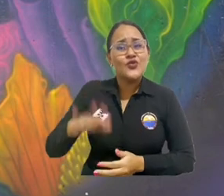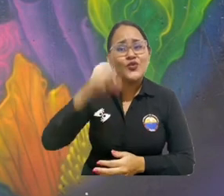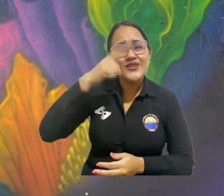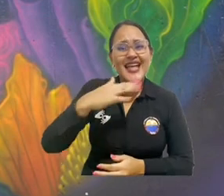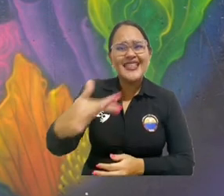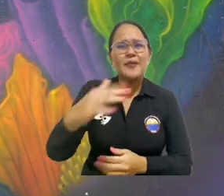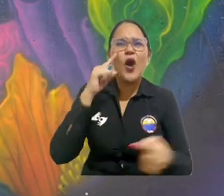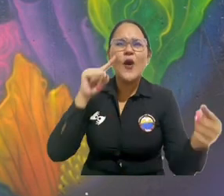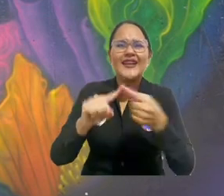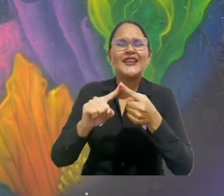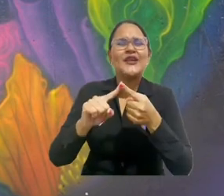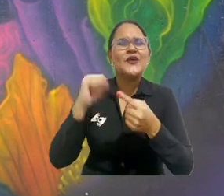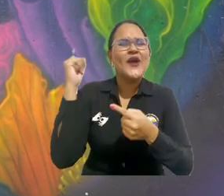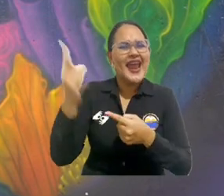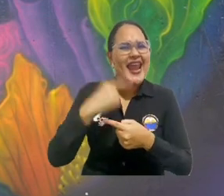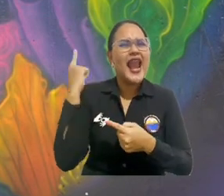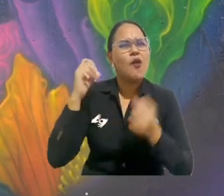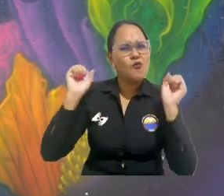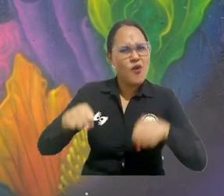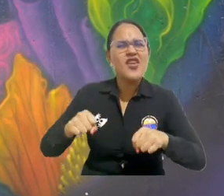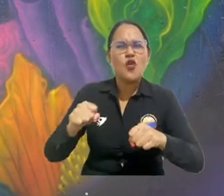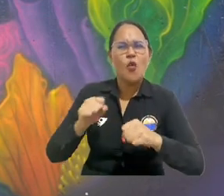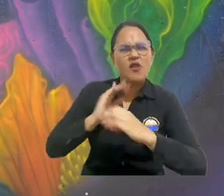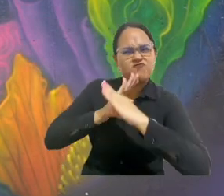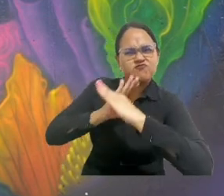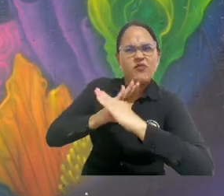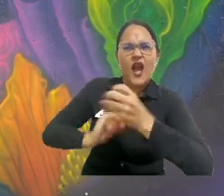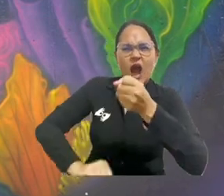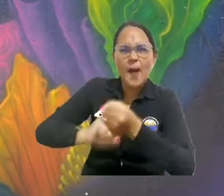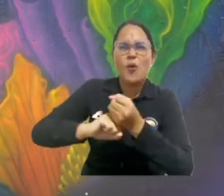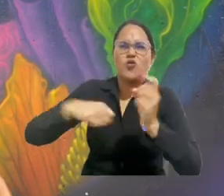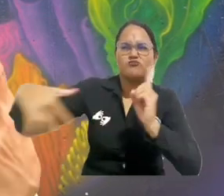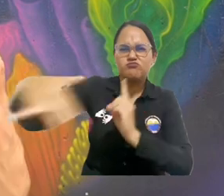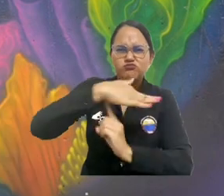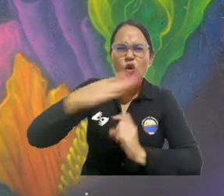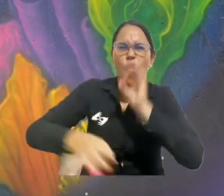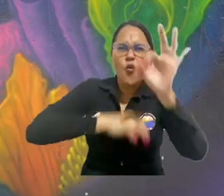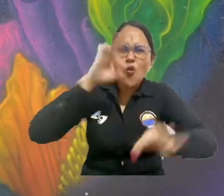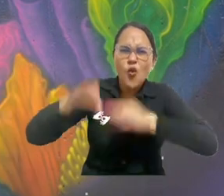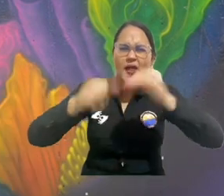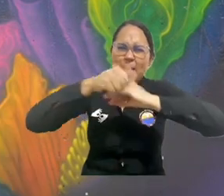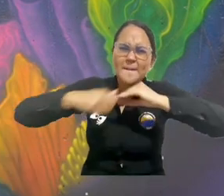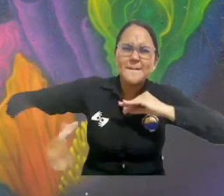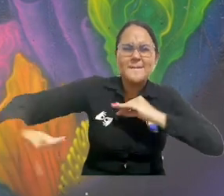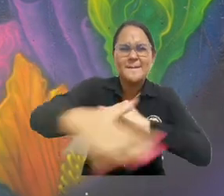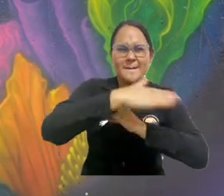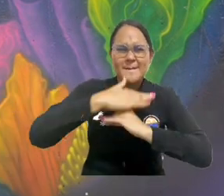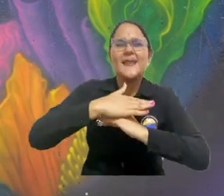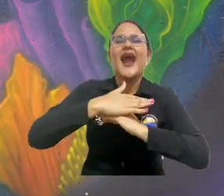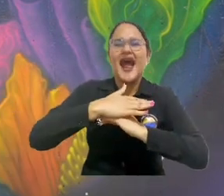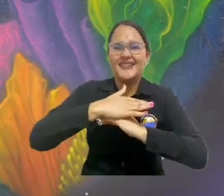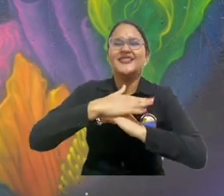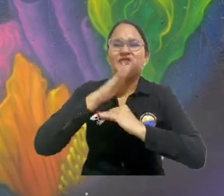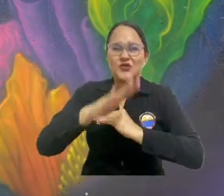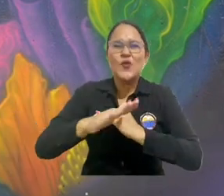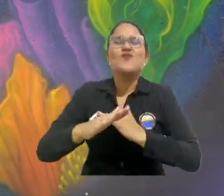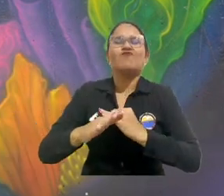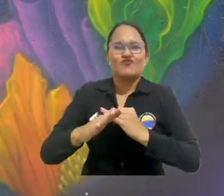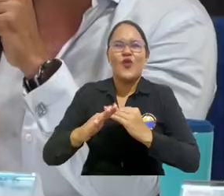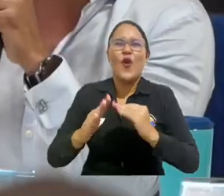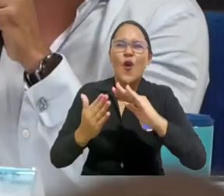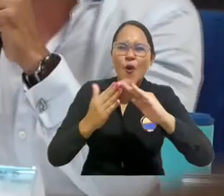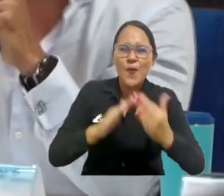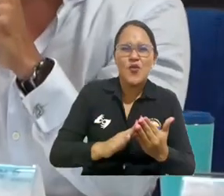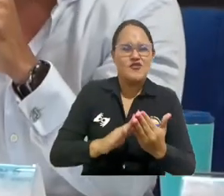de Colombia que todos conocemos por ser defensora del medio ambiente, defensora de nuestros mares y defensora de nuestras comunidades